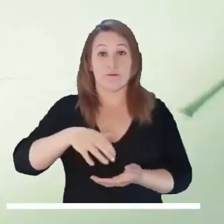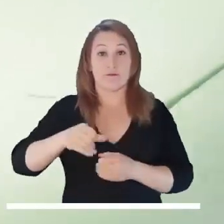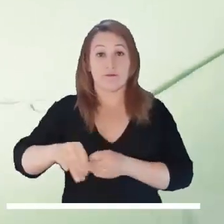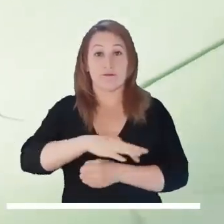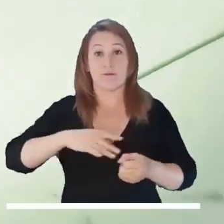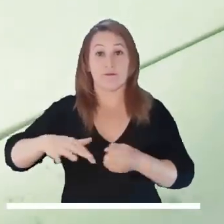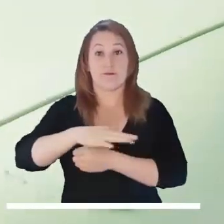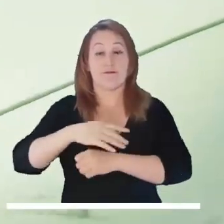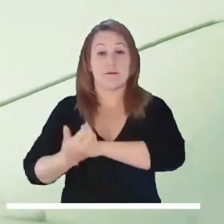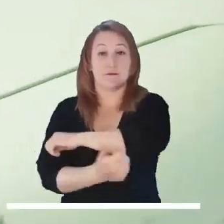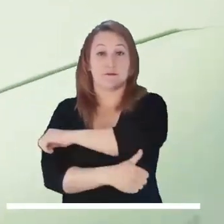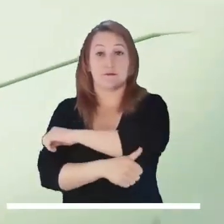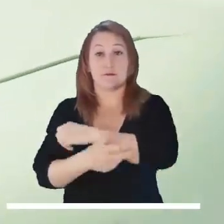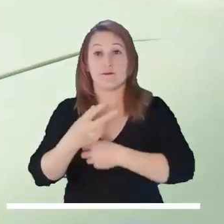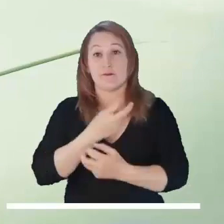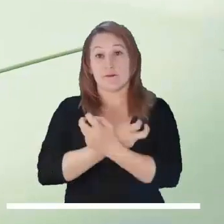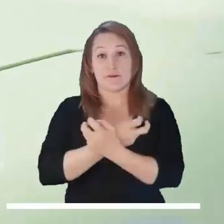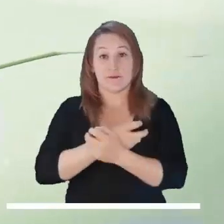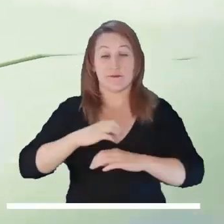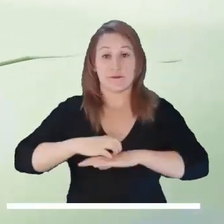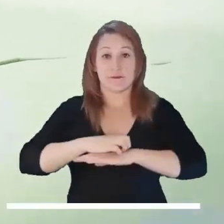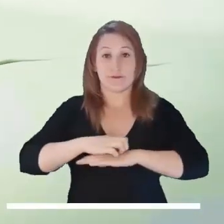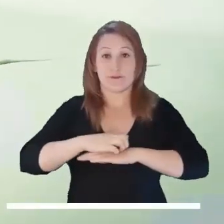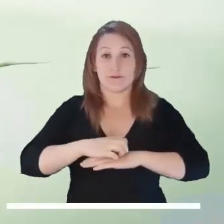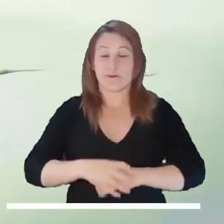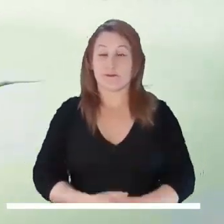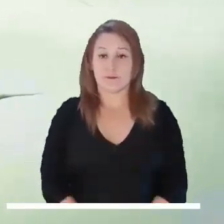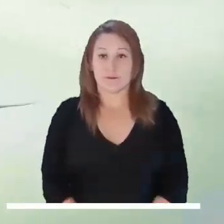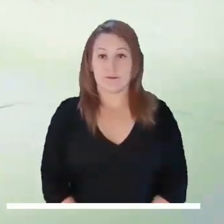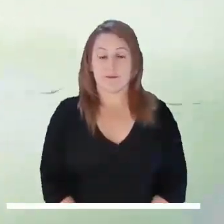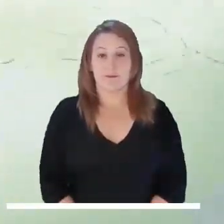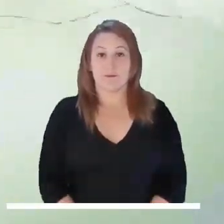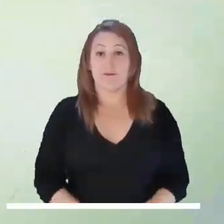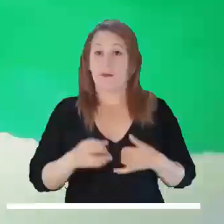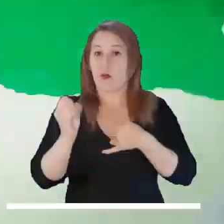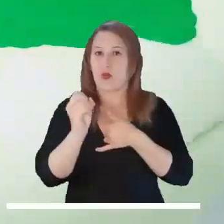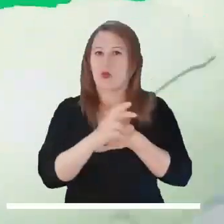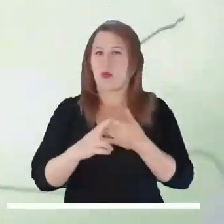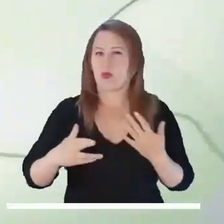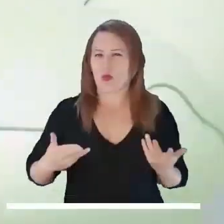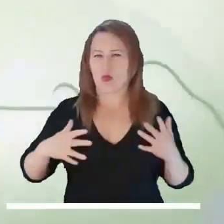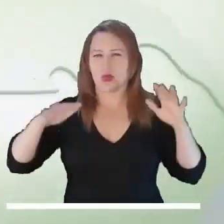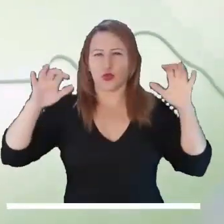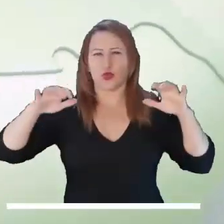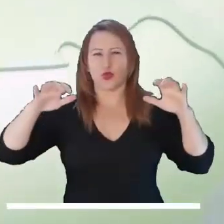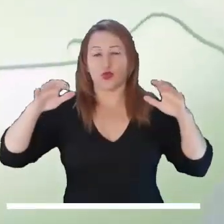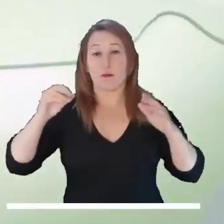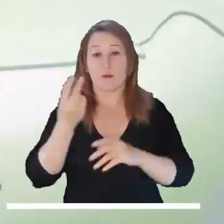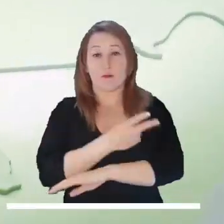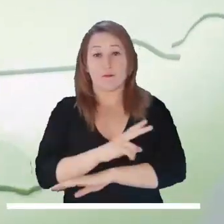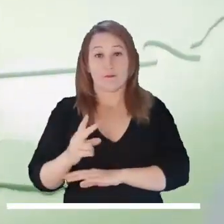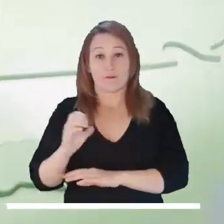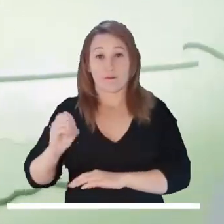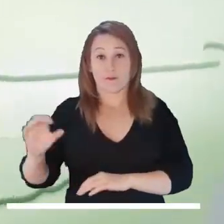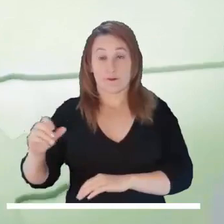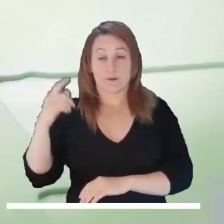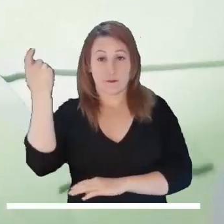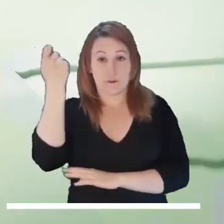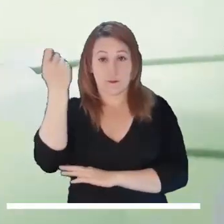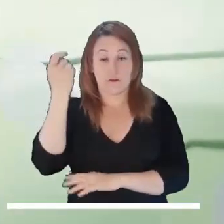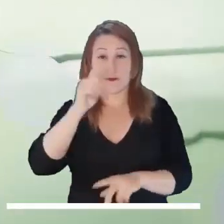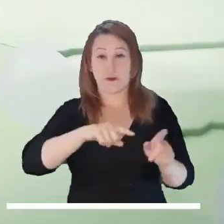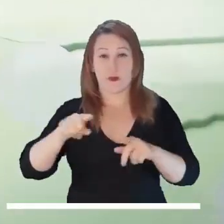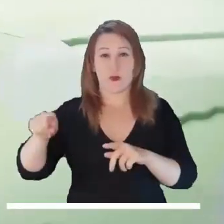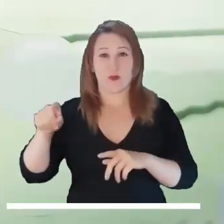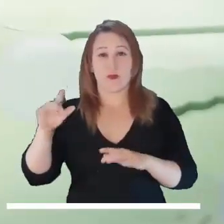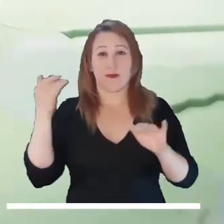Eje Cafetero, Santander, Cundinamarca, Boyacá, Huila y Tolima. En la Orinoquía, las lluvias se prevén en sectores